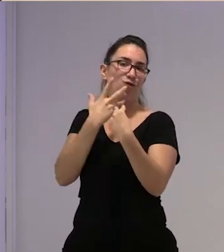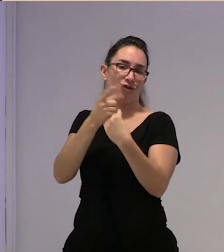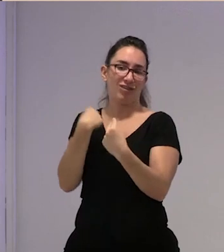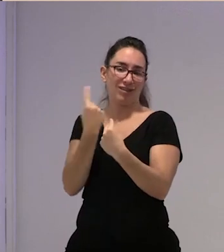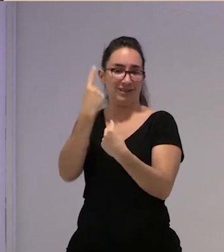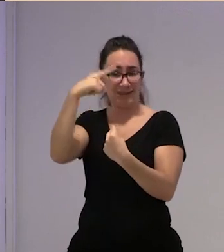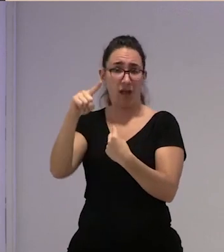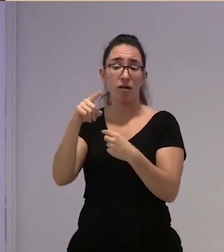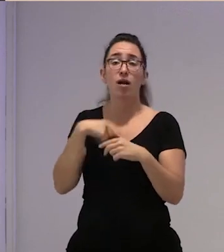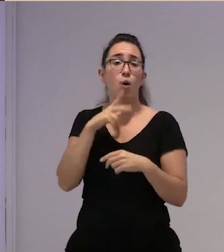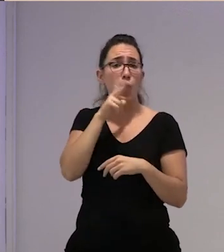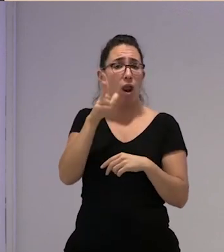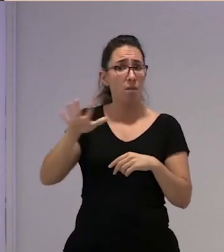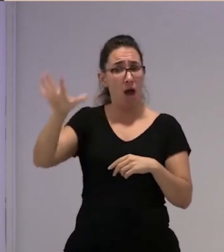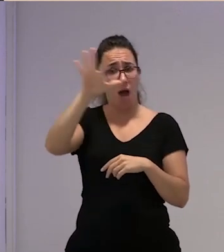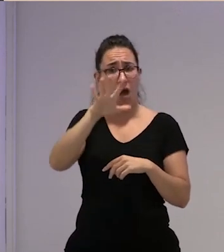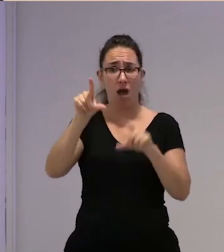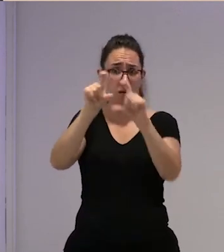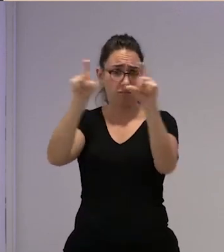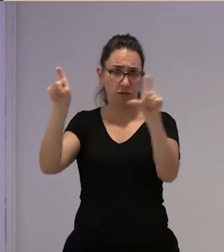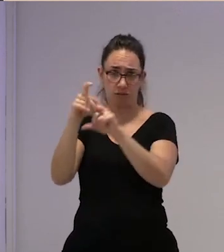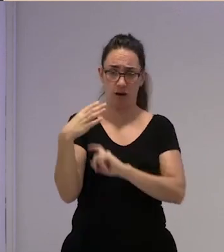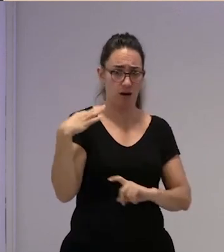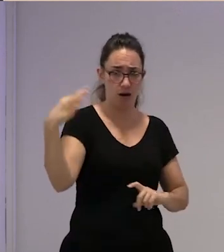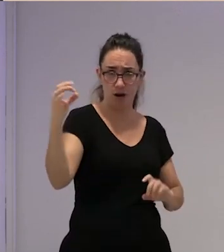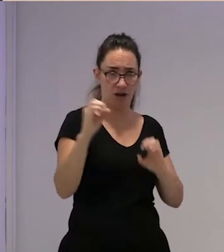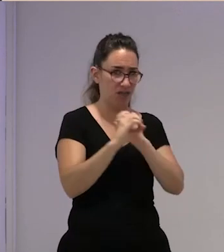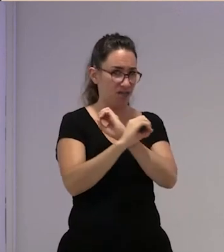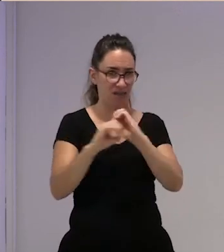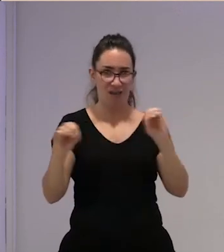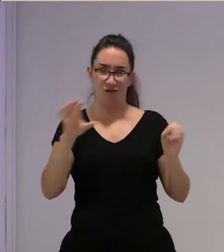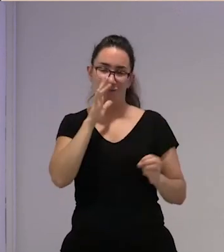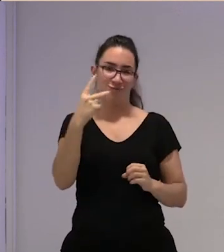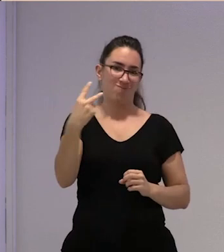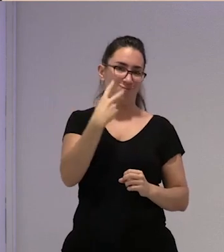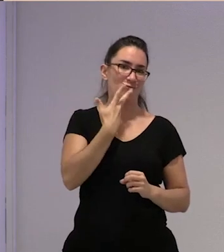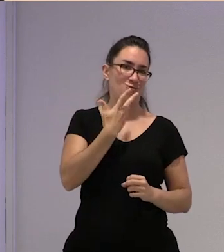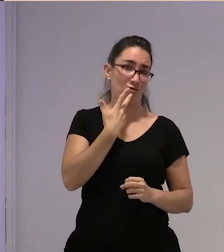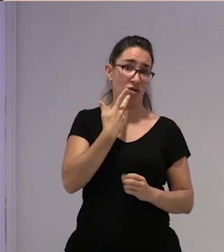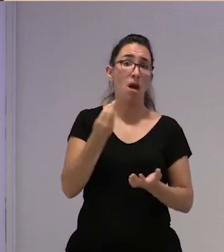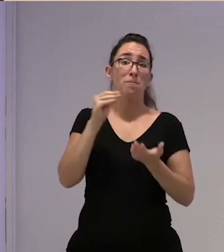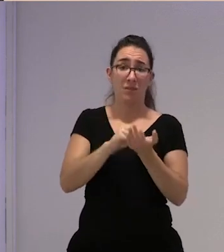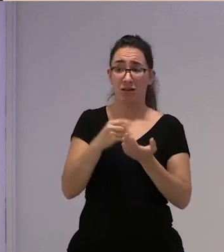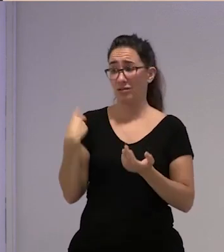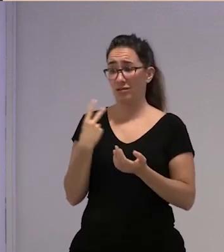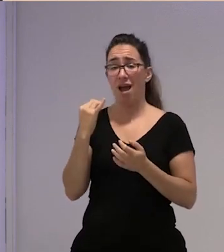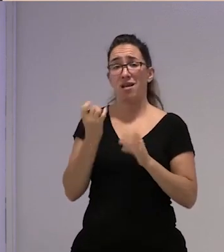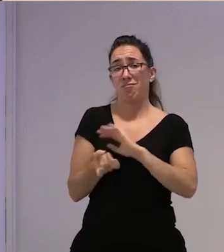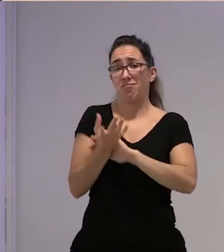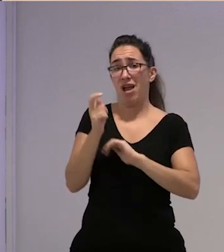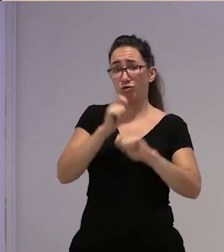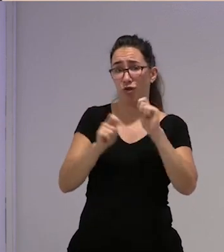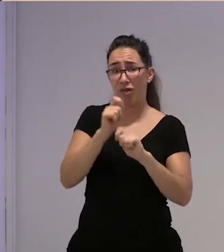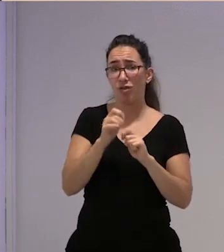Huelva en todas las empresas ya no podemos trabajar ya no tenemos trabajo en Huelva y menos ahora que estamos ya con una asociación y nuestros nombres salen todos los